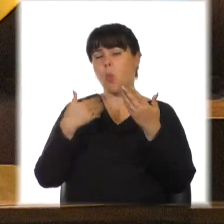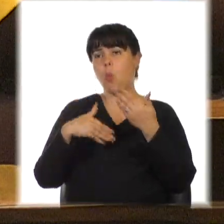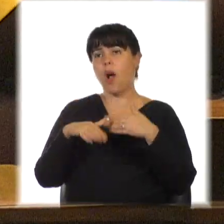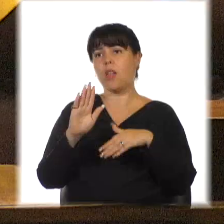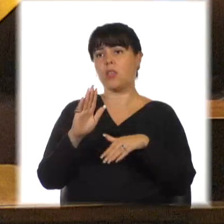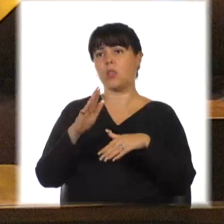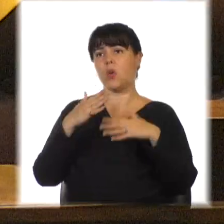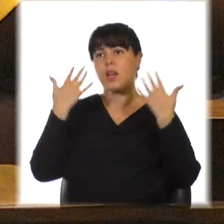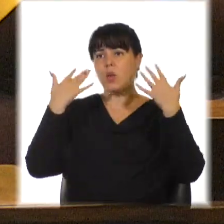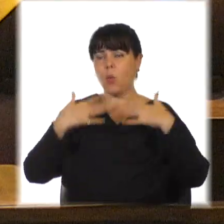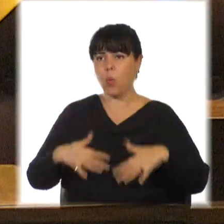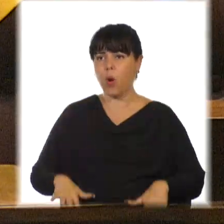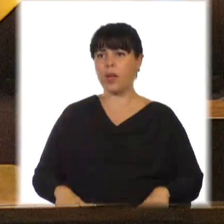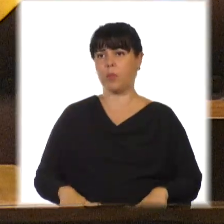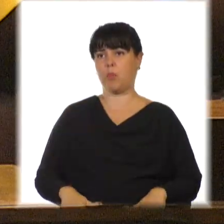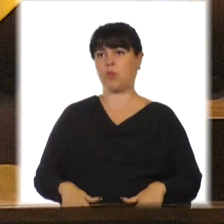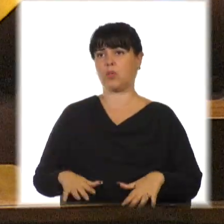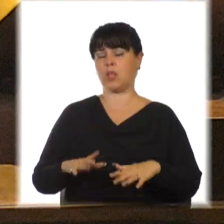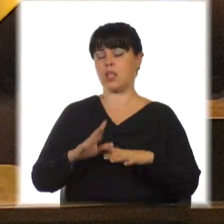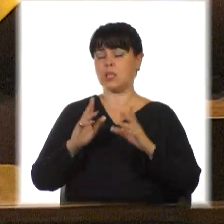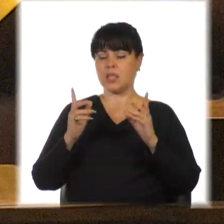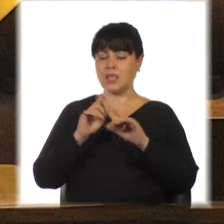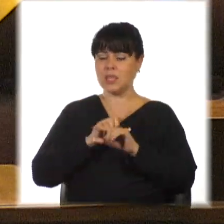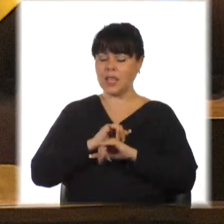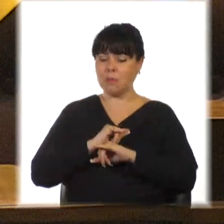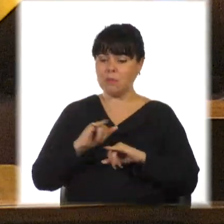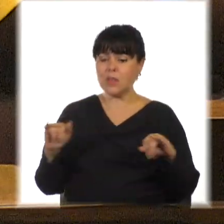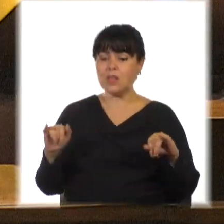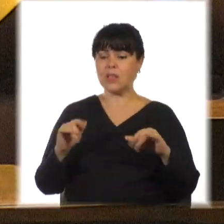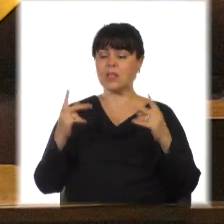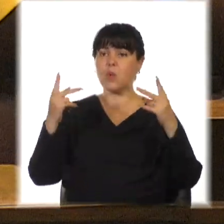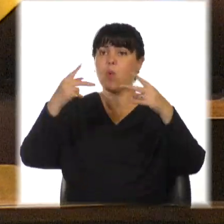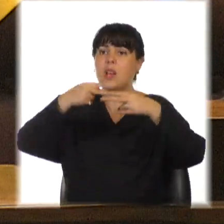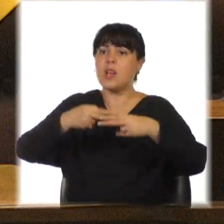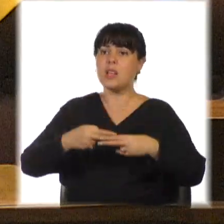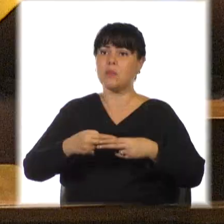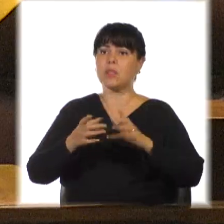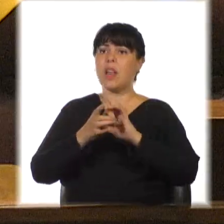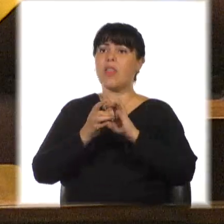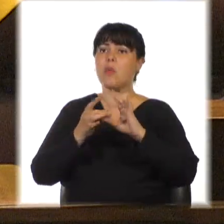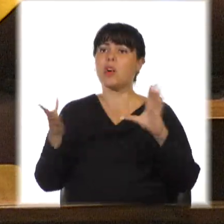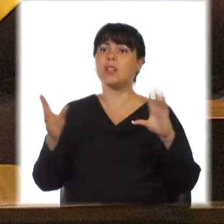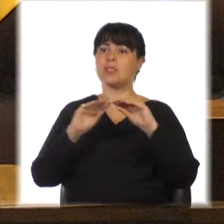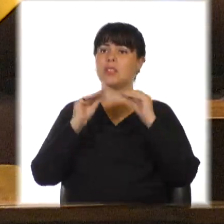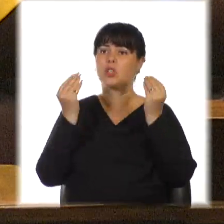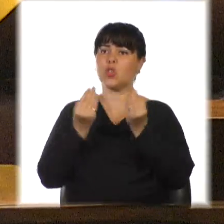de ser obstáculo o condición para el libre ejercicio de los derechos humanos, la democracia será realmente plena.